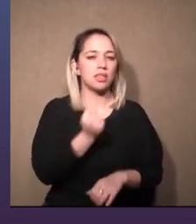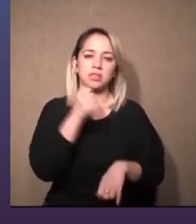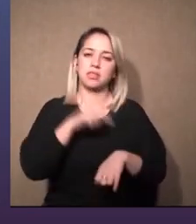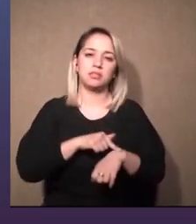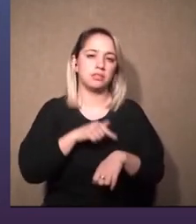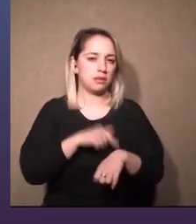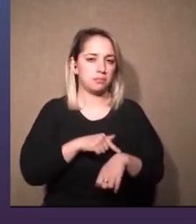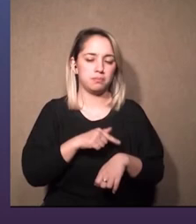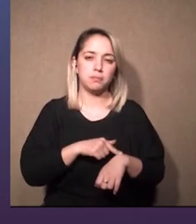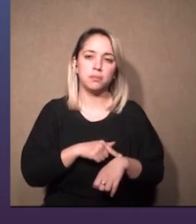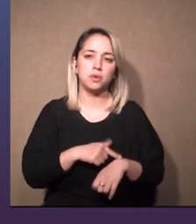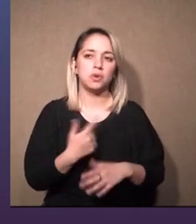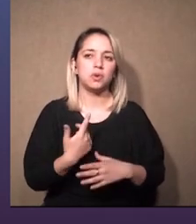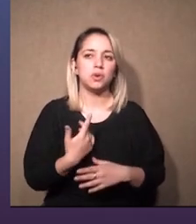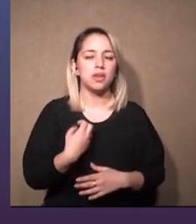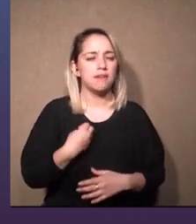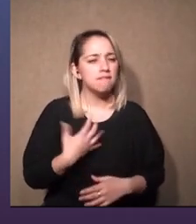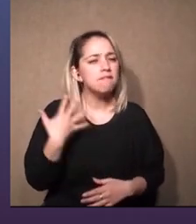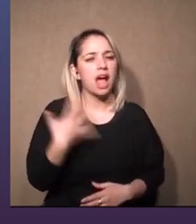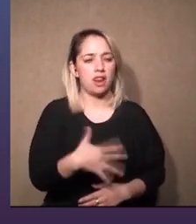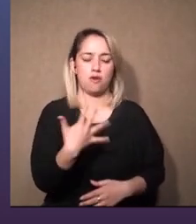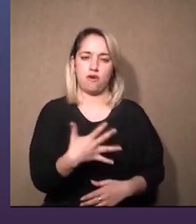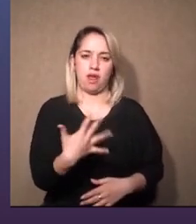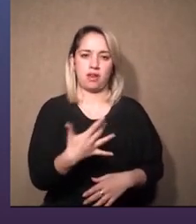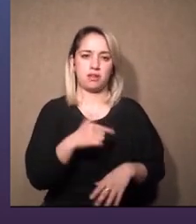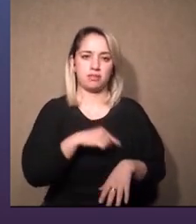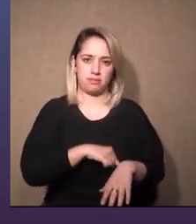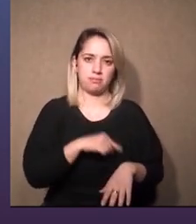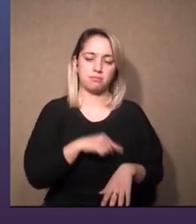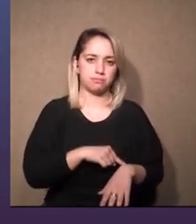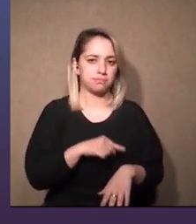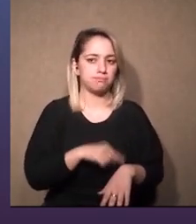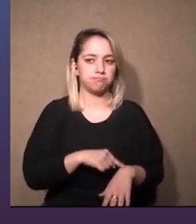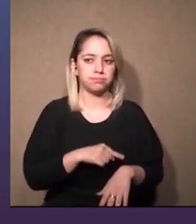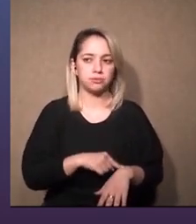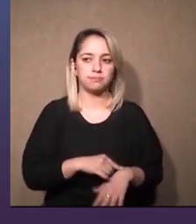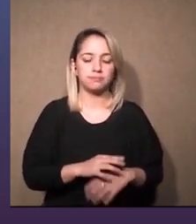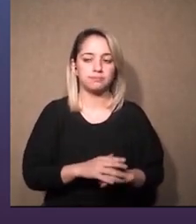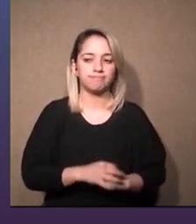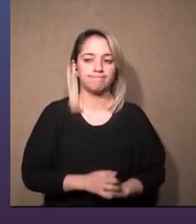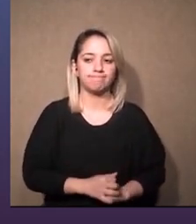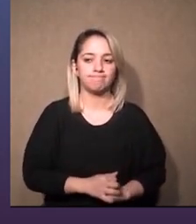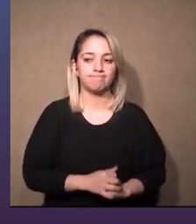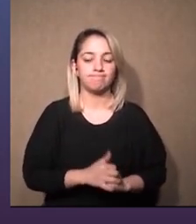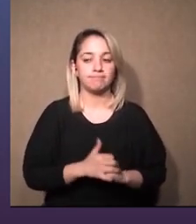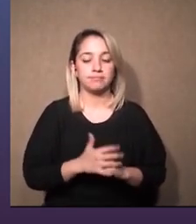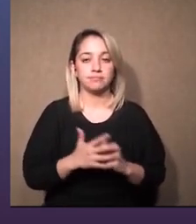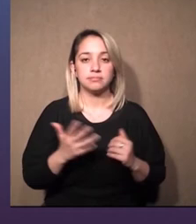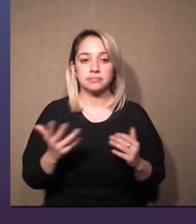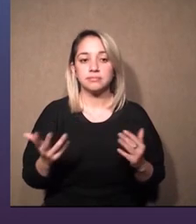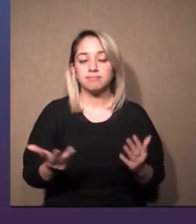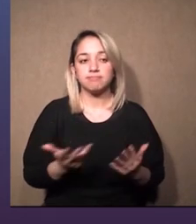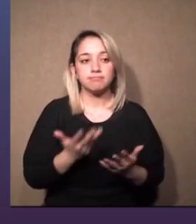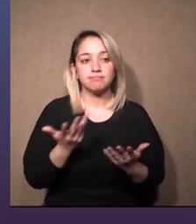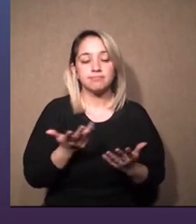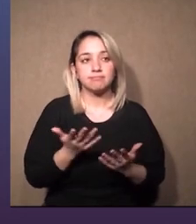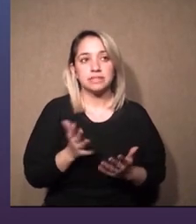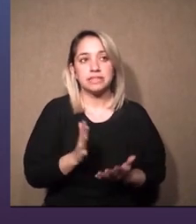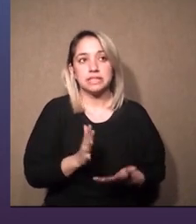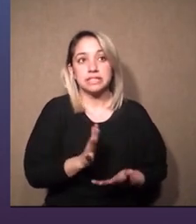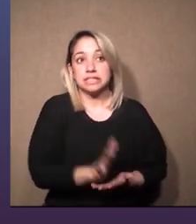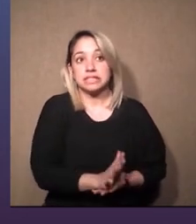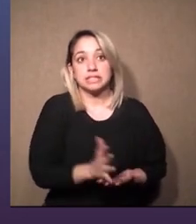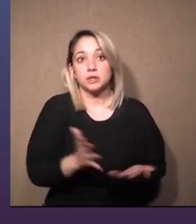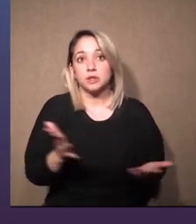el valor del tiempo y y es